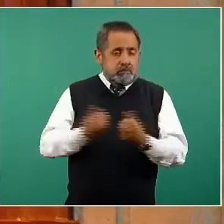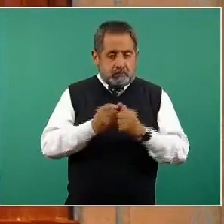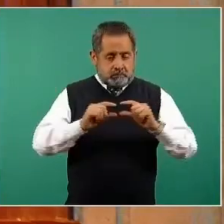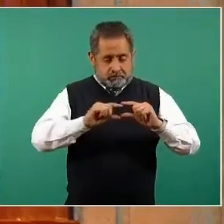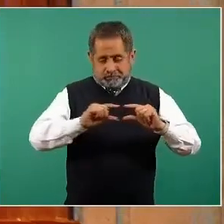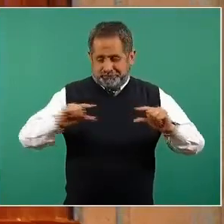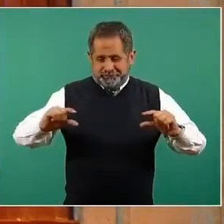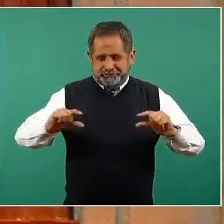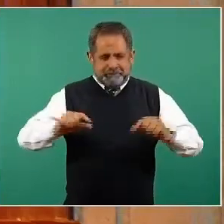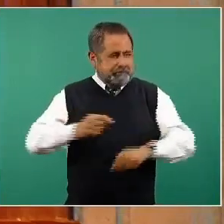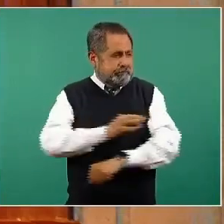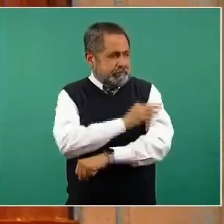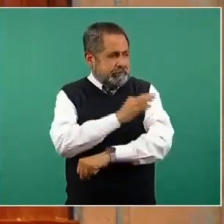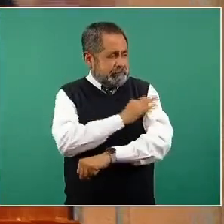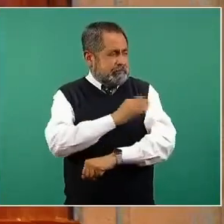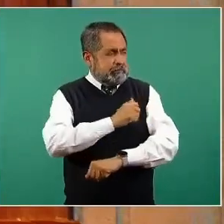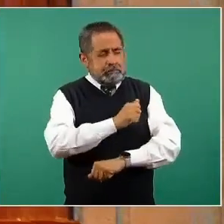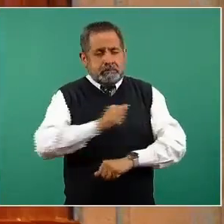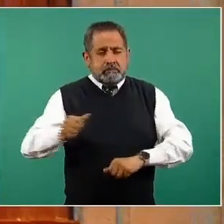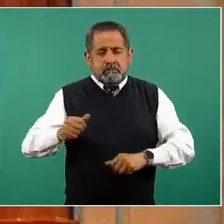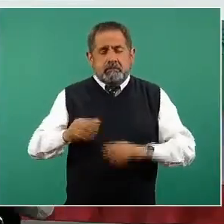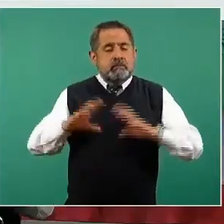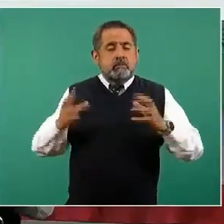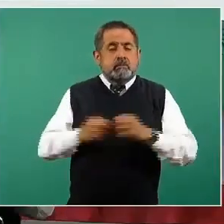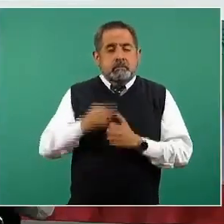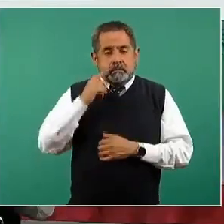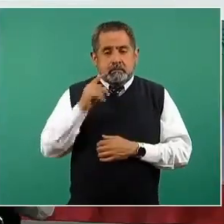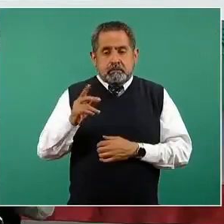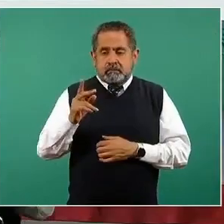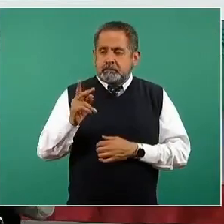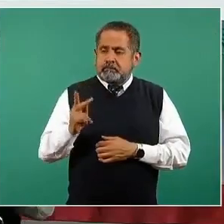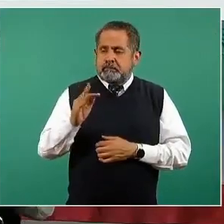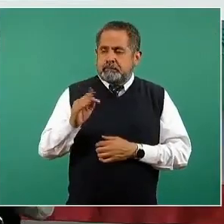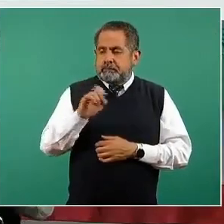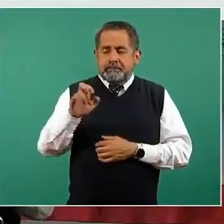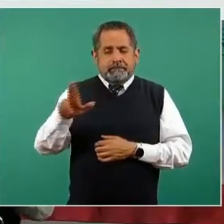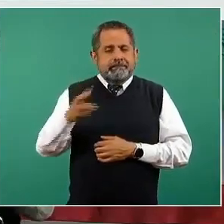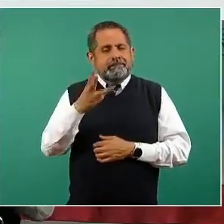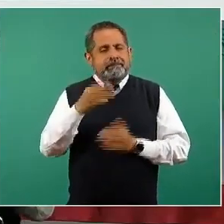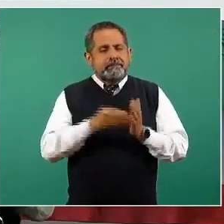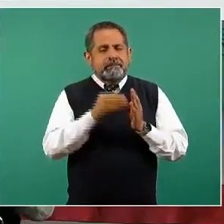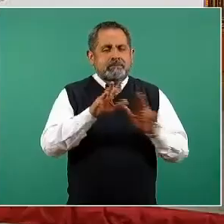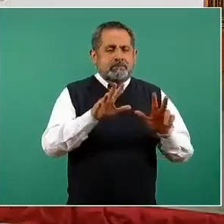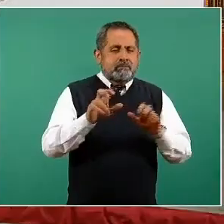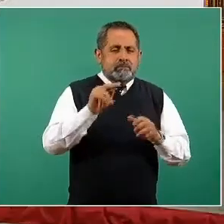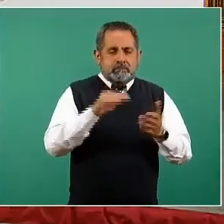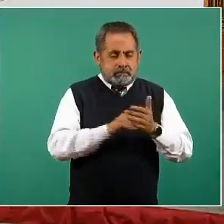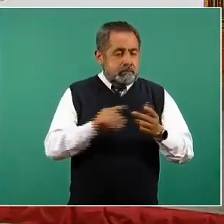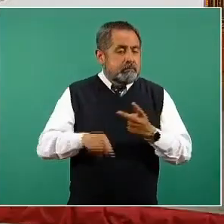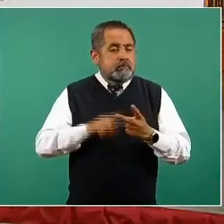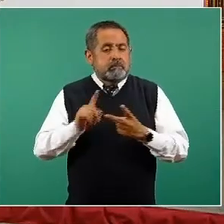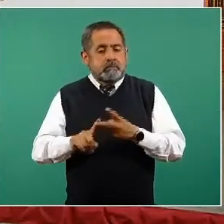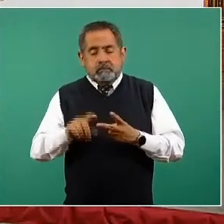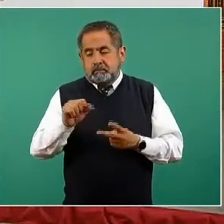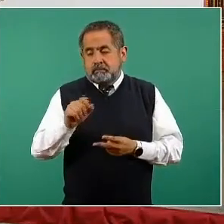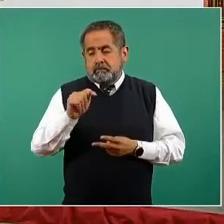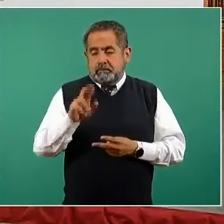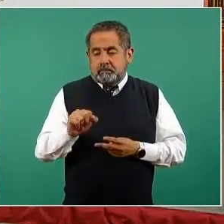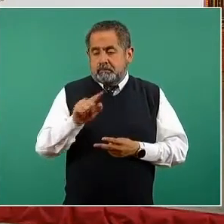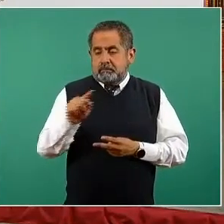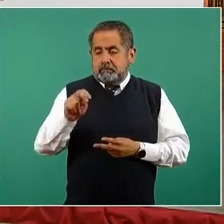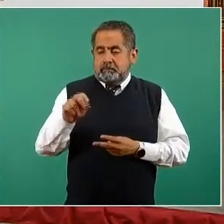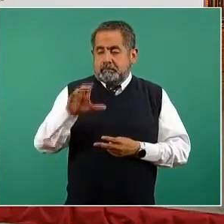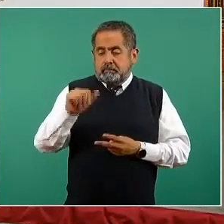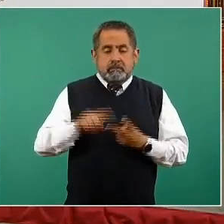y podemos ver la distribución para cada una de ellas. Pfizer-BioNTech, poco más de 3.890.000, AstraZeneca,